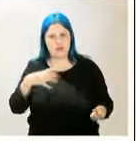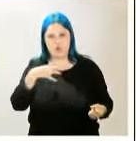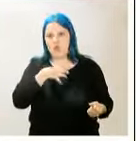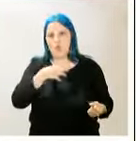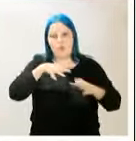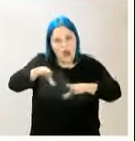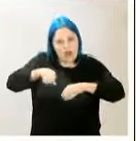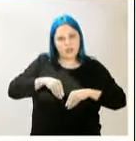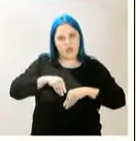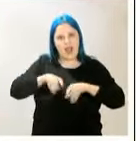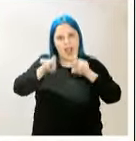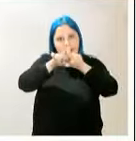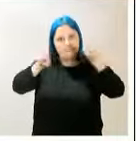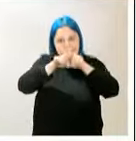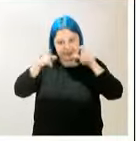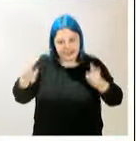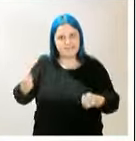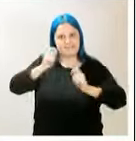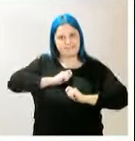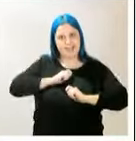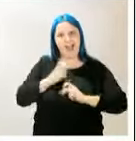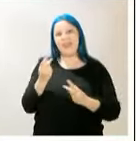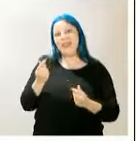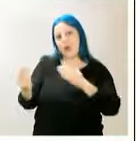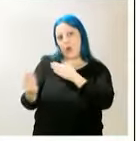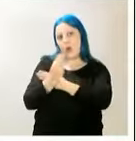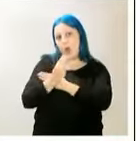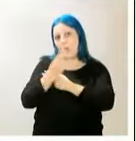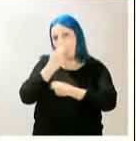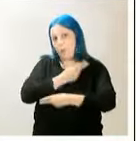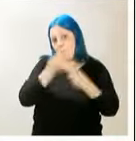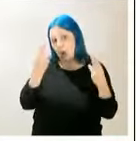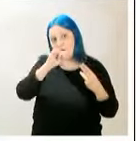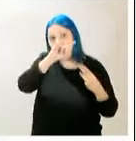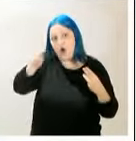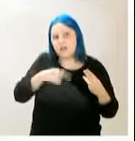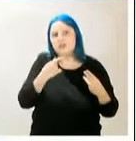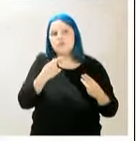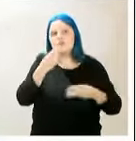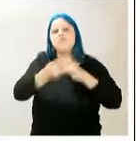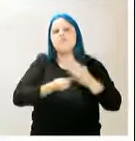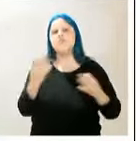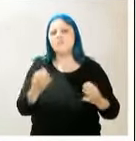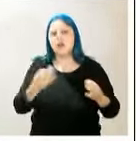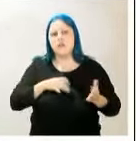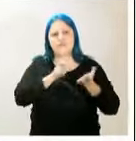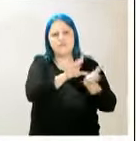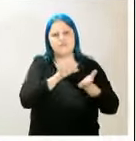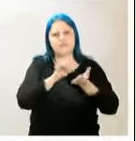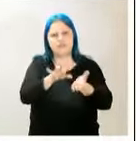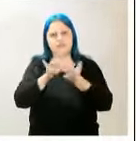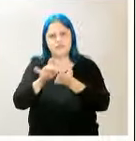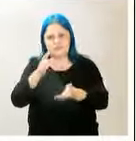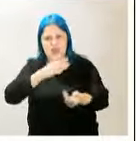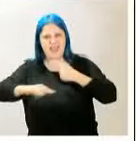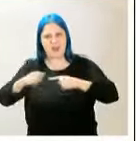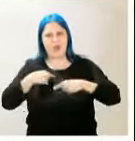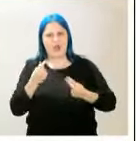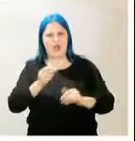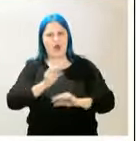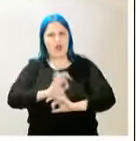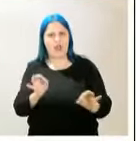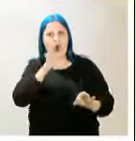público después lo destinen a destruir empleo, a despedir trabajadores sin devolución de ese dinero. O mantienen a los